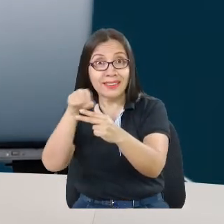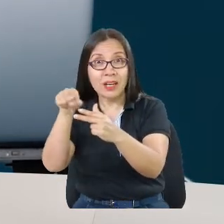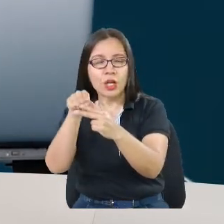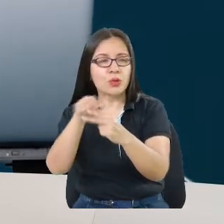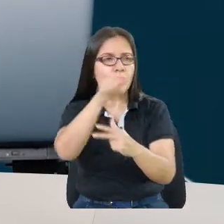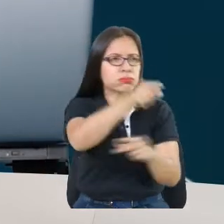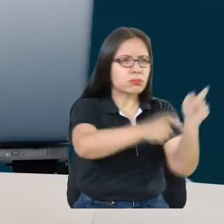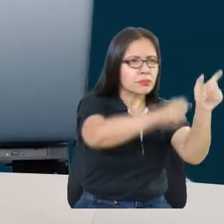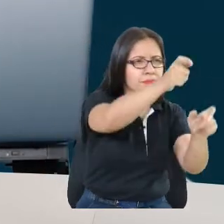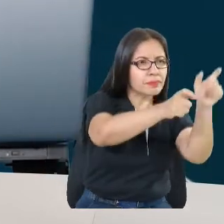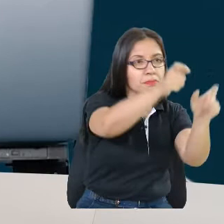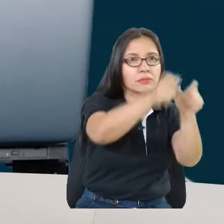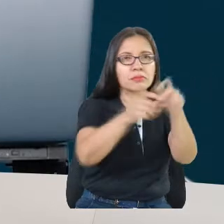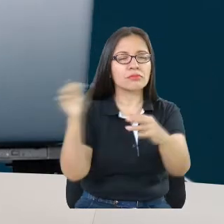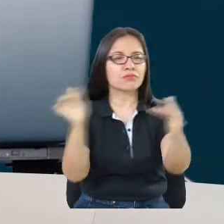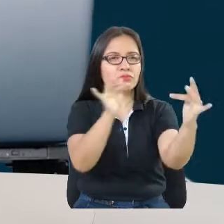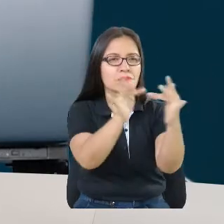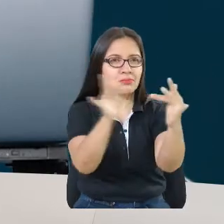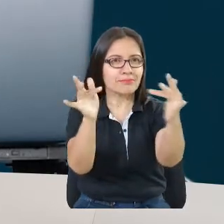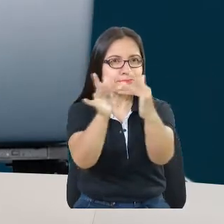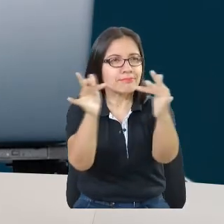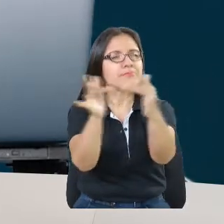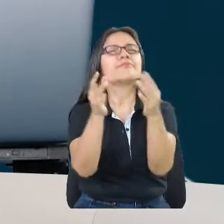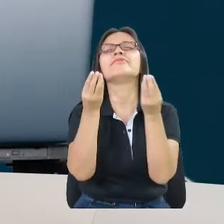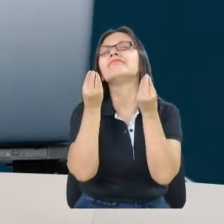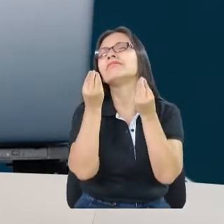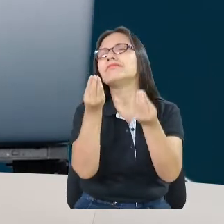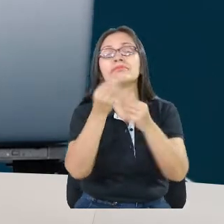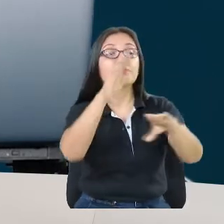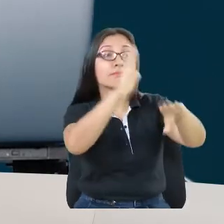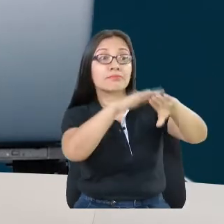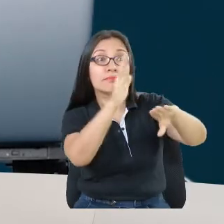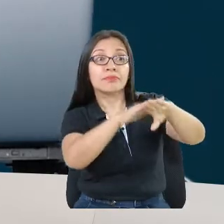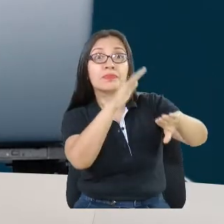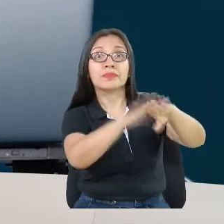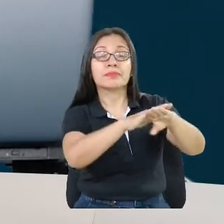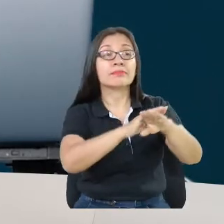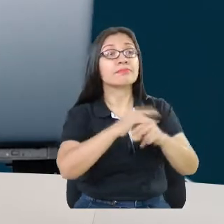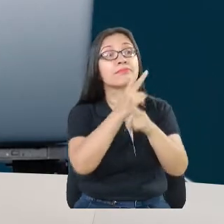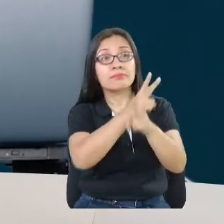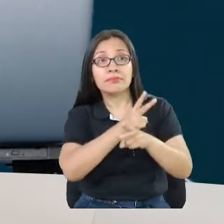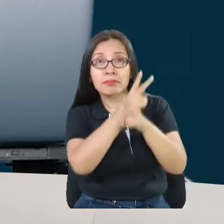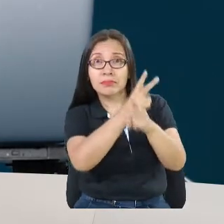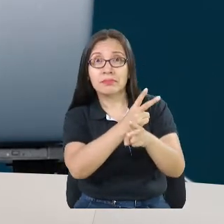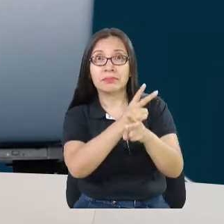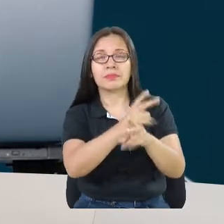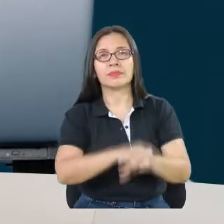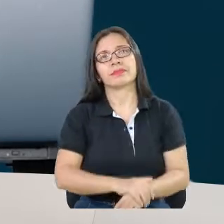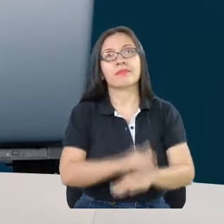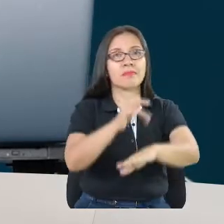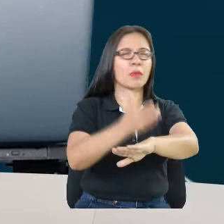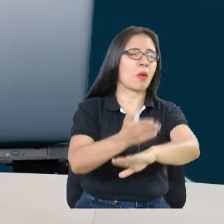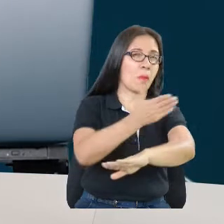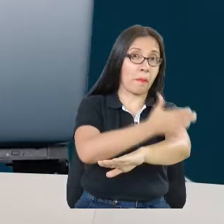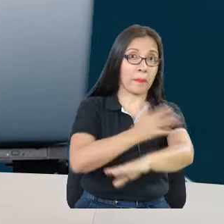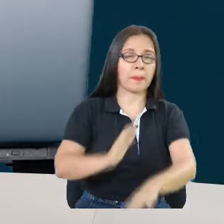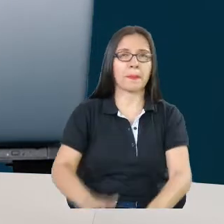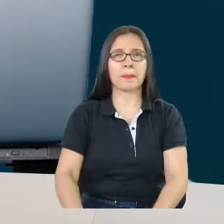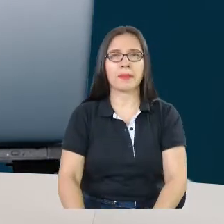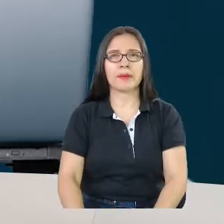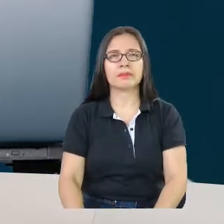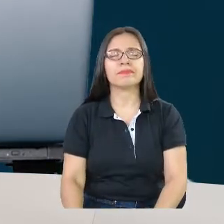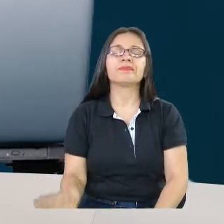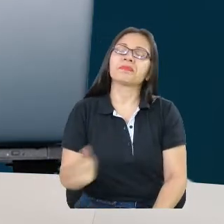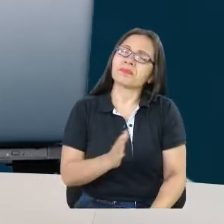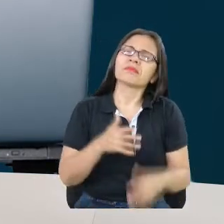que nos permita generar alertas tempranas. Entonces, para entrar un poco ya en detalle qué